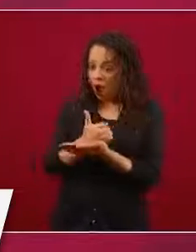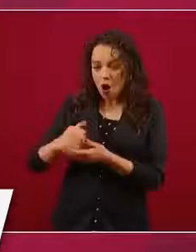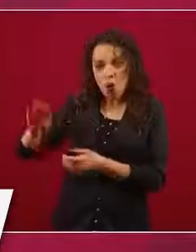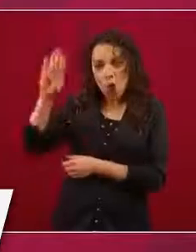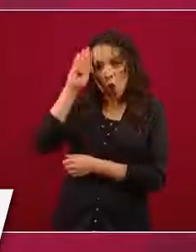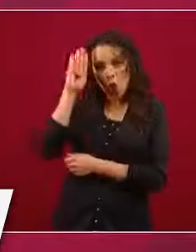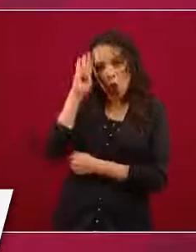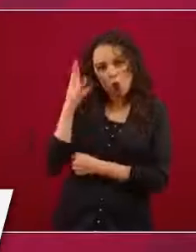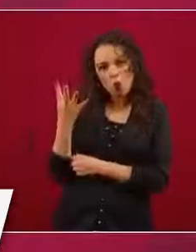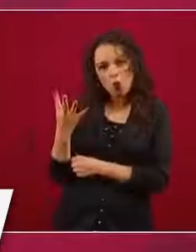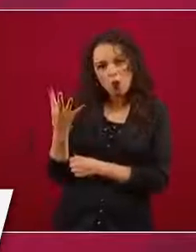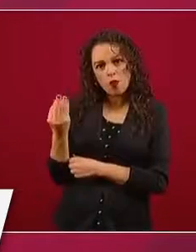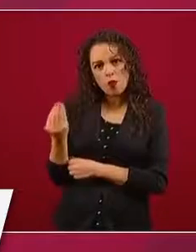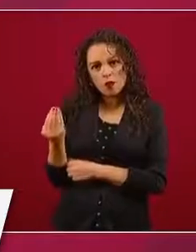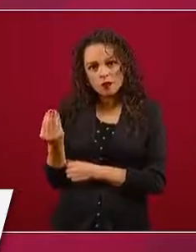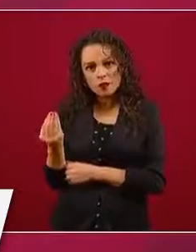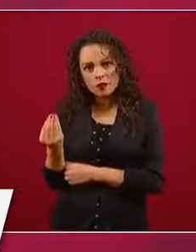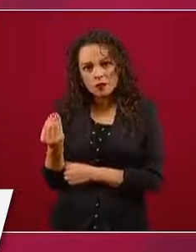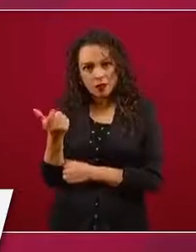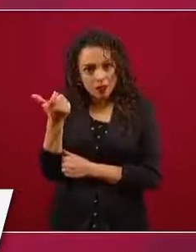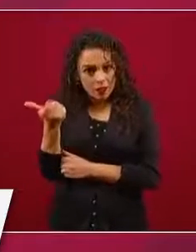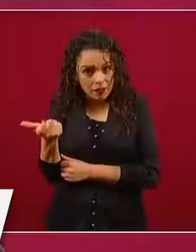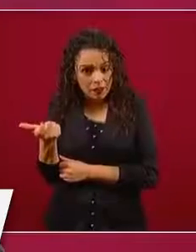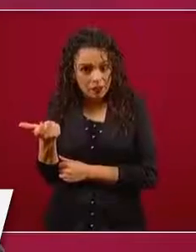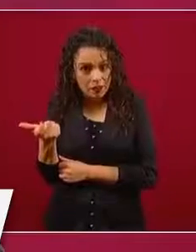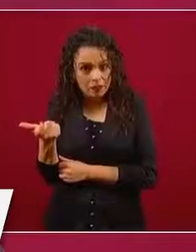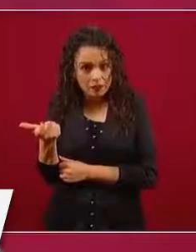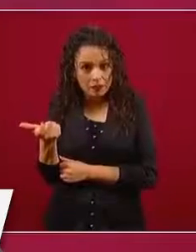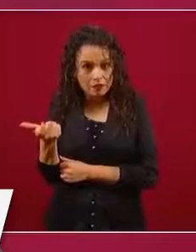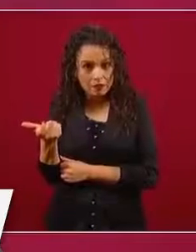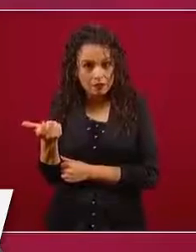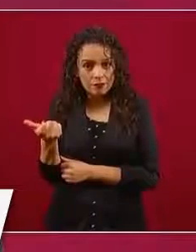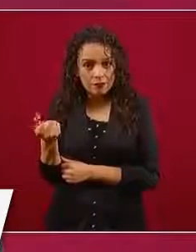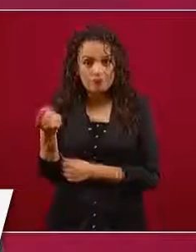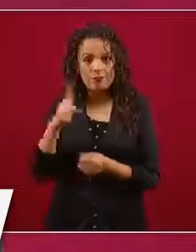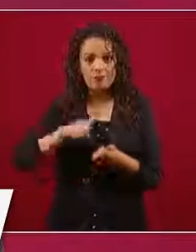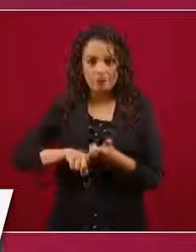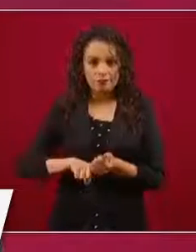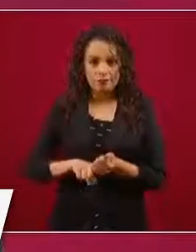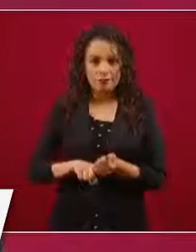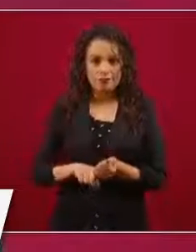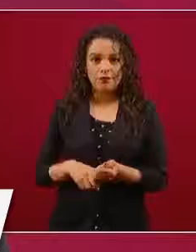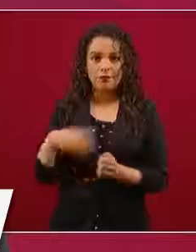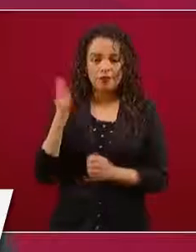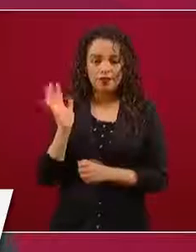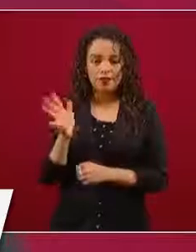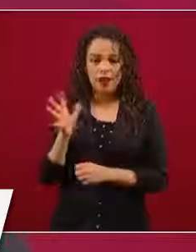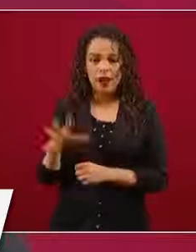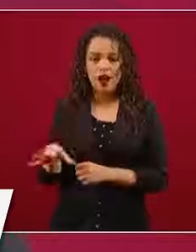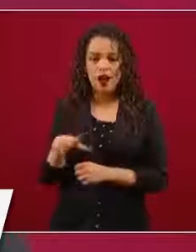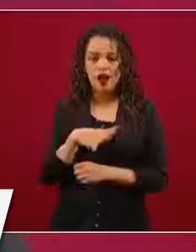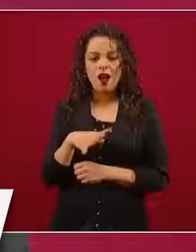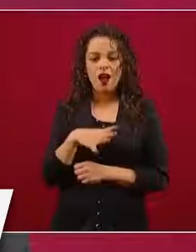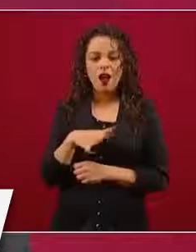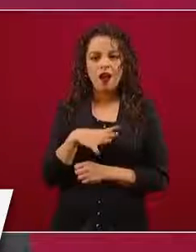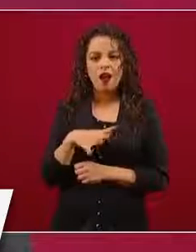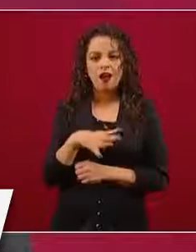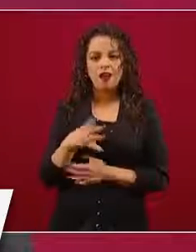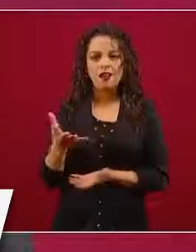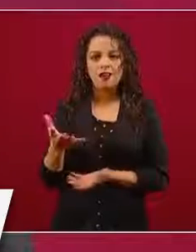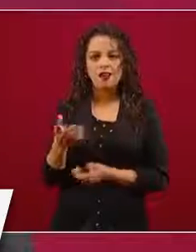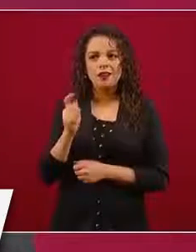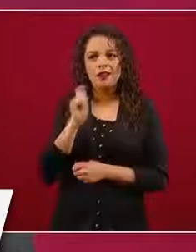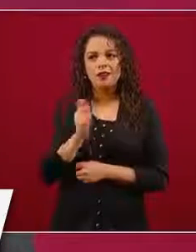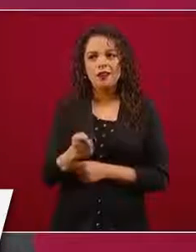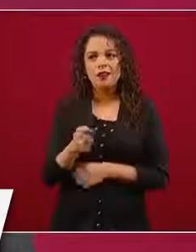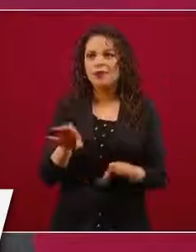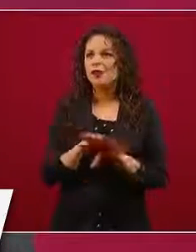virus.